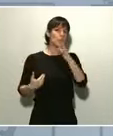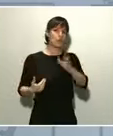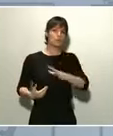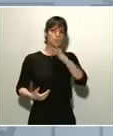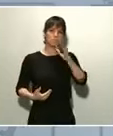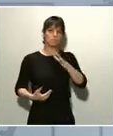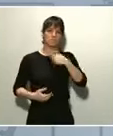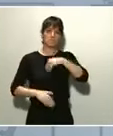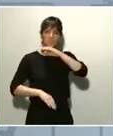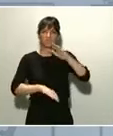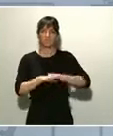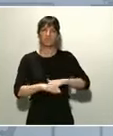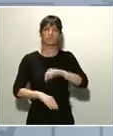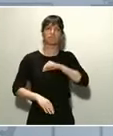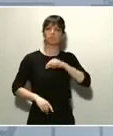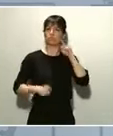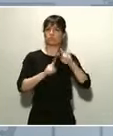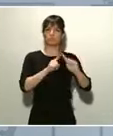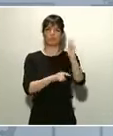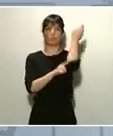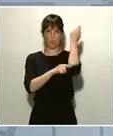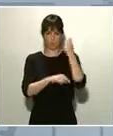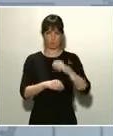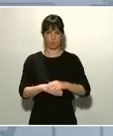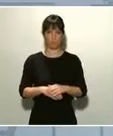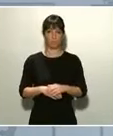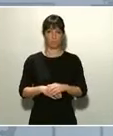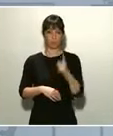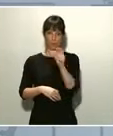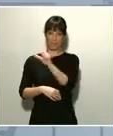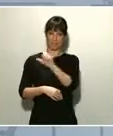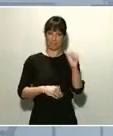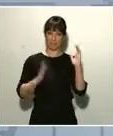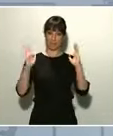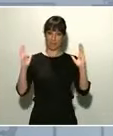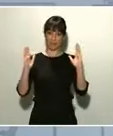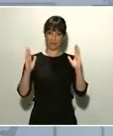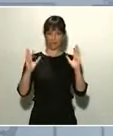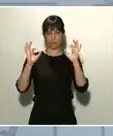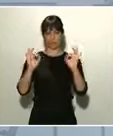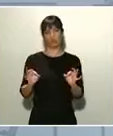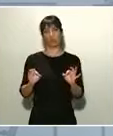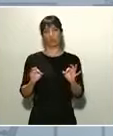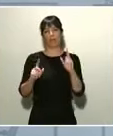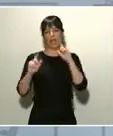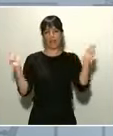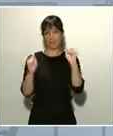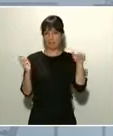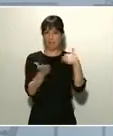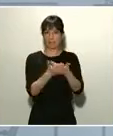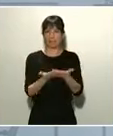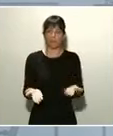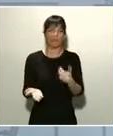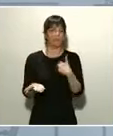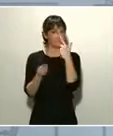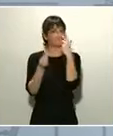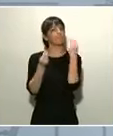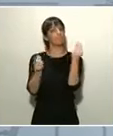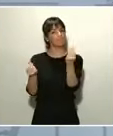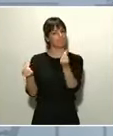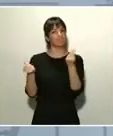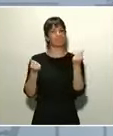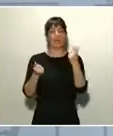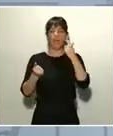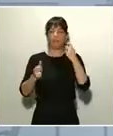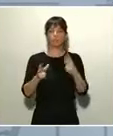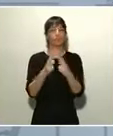de victoria. En la semana transcurrida, desde la declaración del estado de alarma, son perceptibles los efectos sobre los hábitos sociales y,